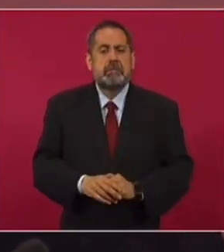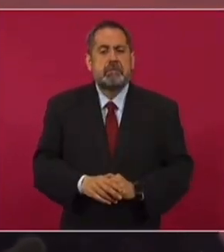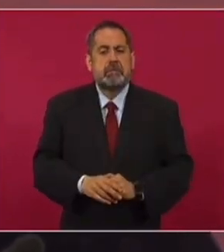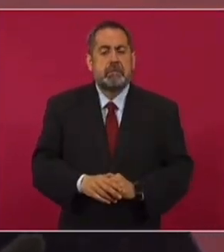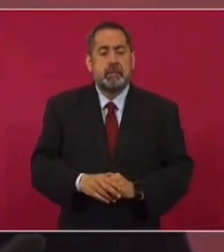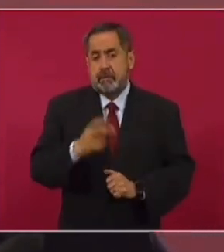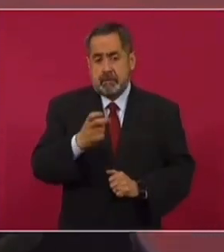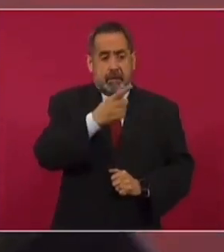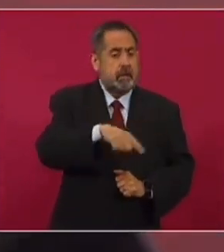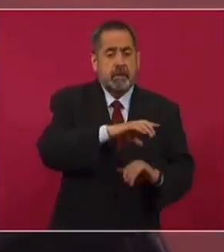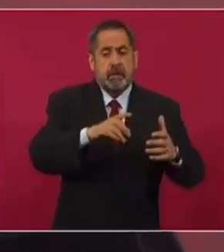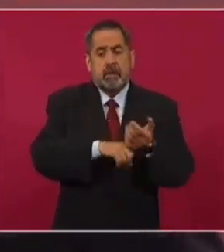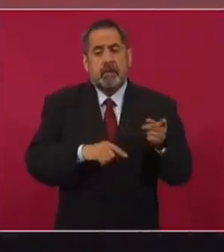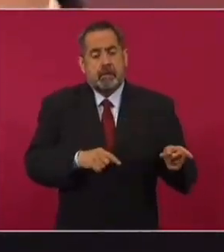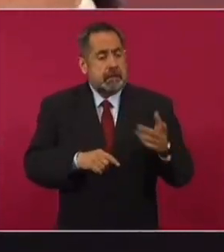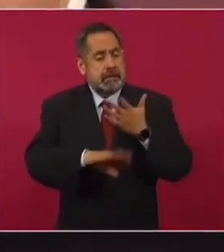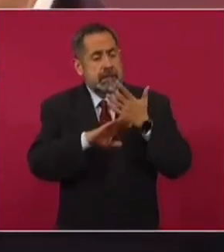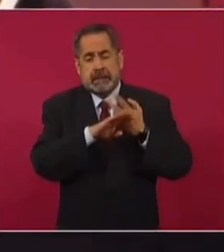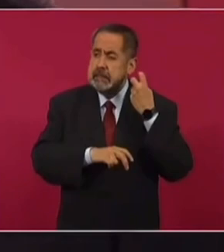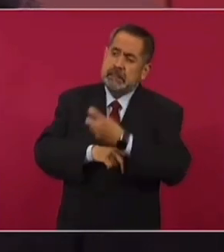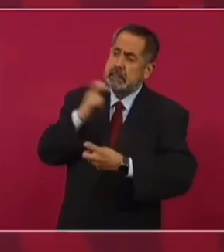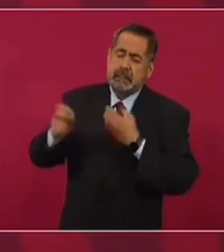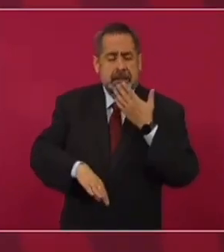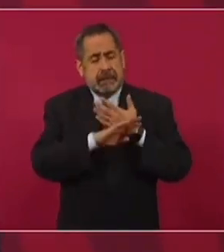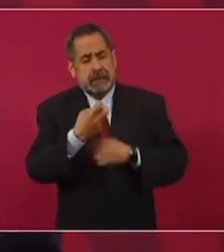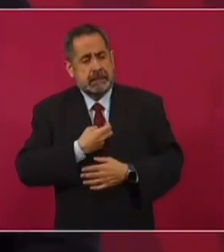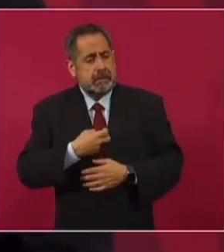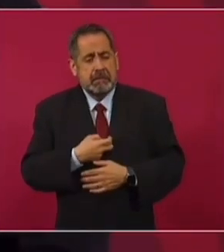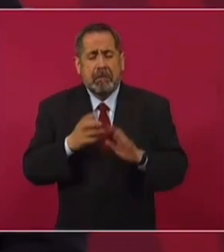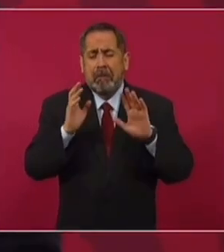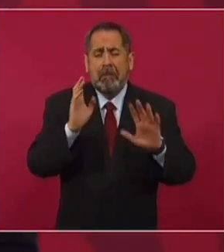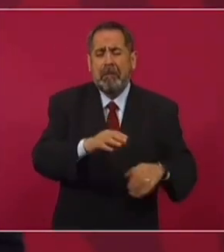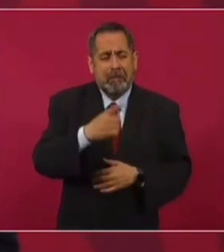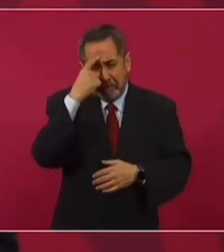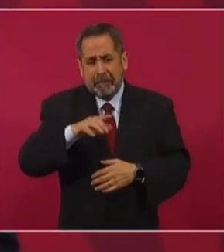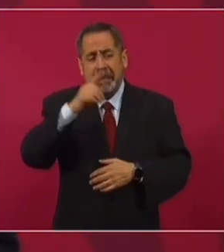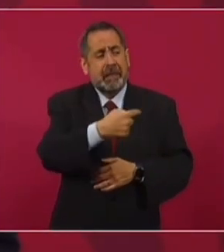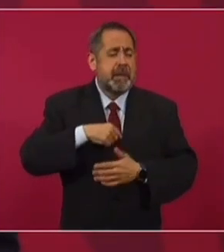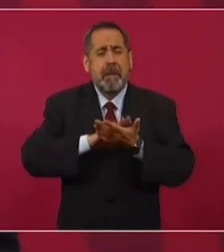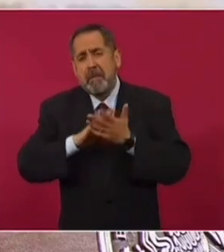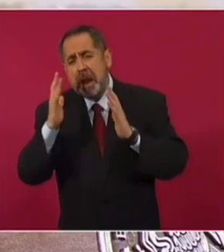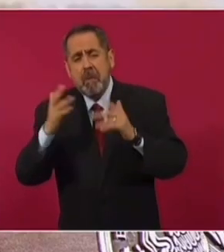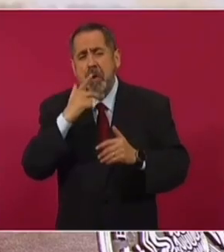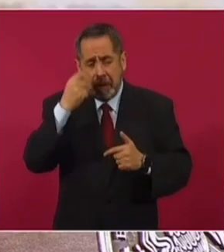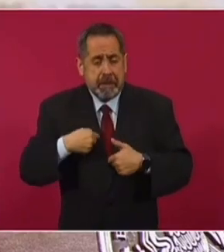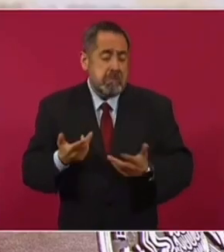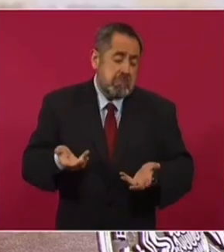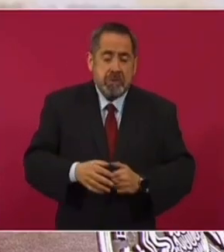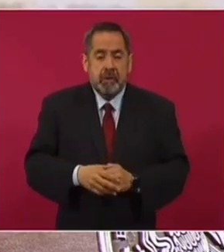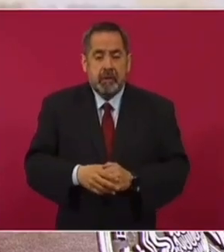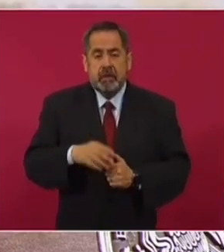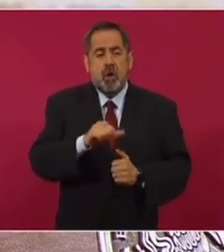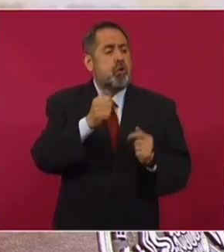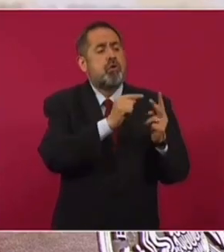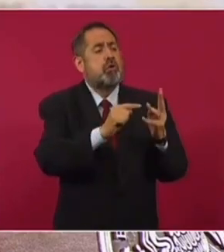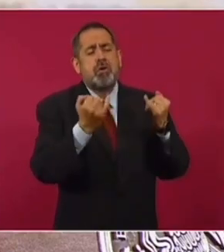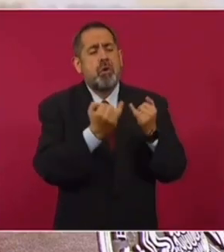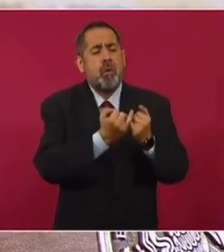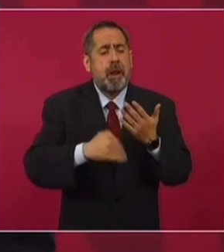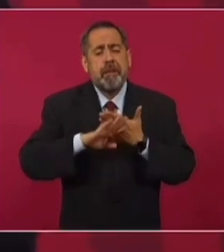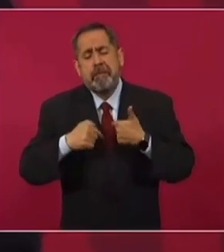O sea, esos golpes son como elogios. Con todo respeto. Y así otros.